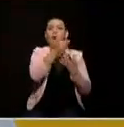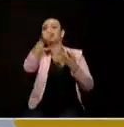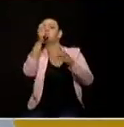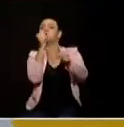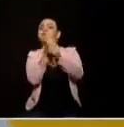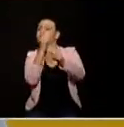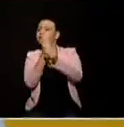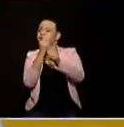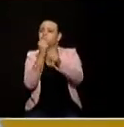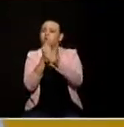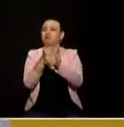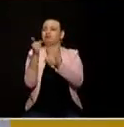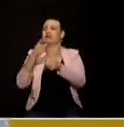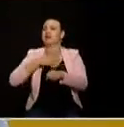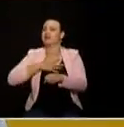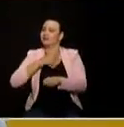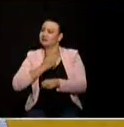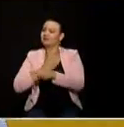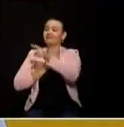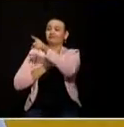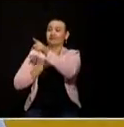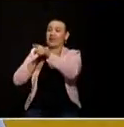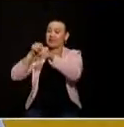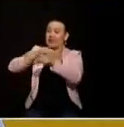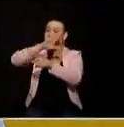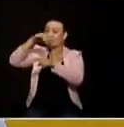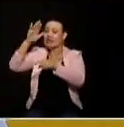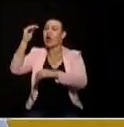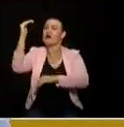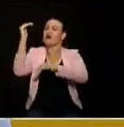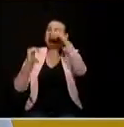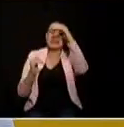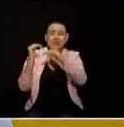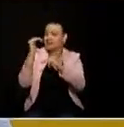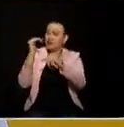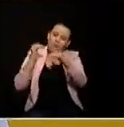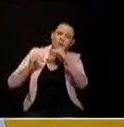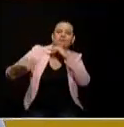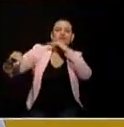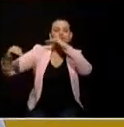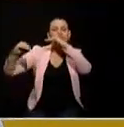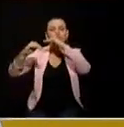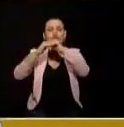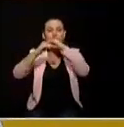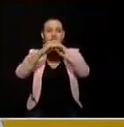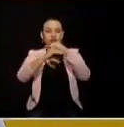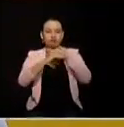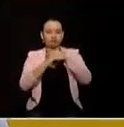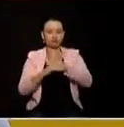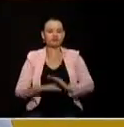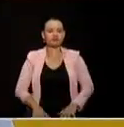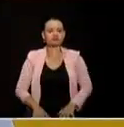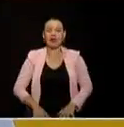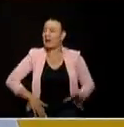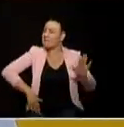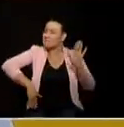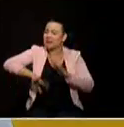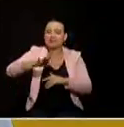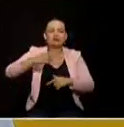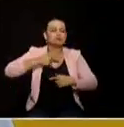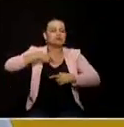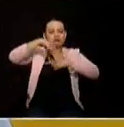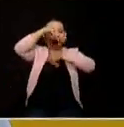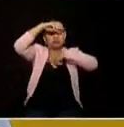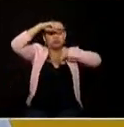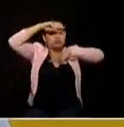encuentro que antioquia supere sus desigualdades pero lo más importante estamos hasta la coronilla